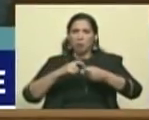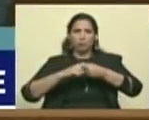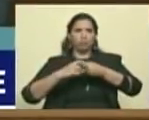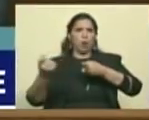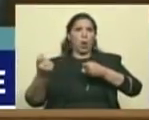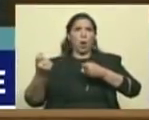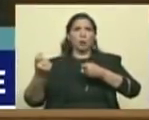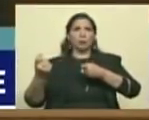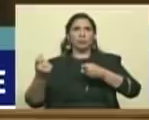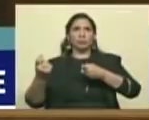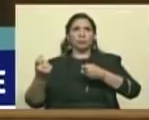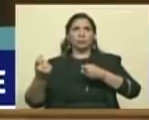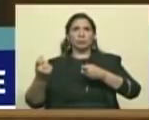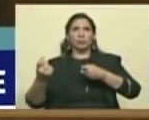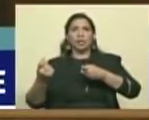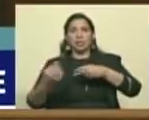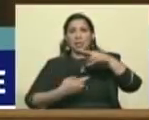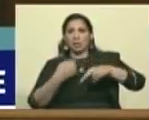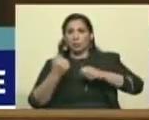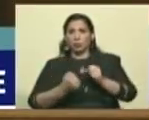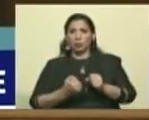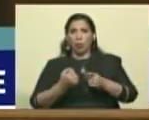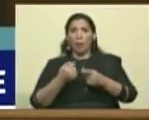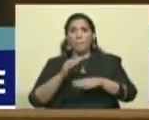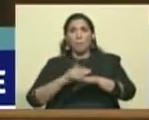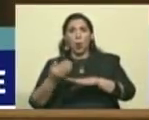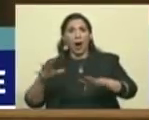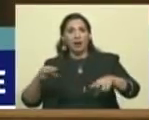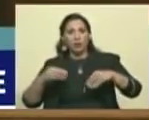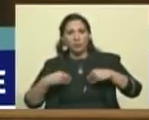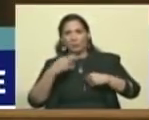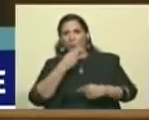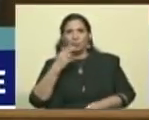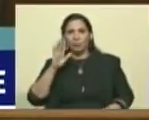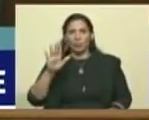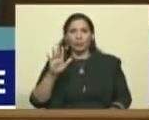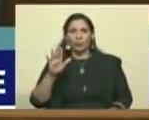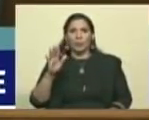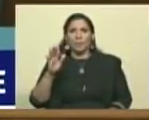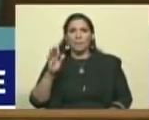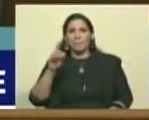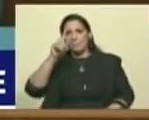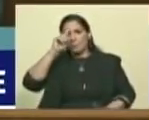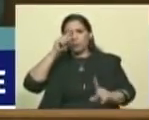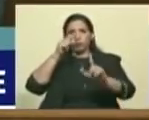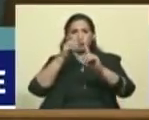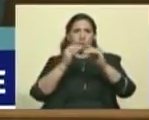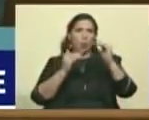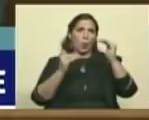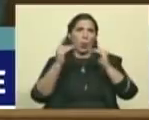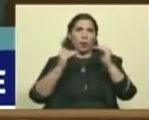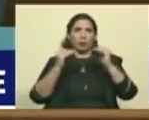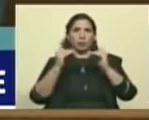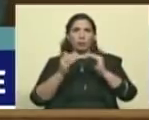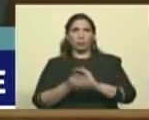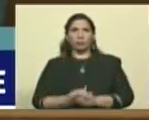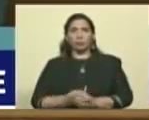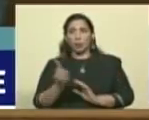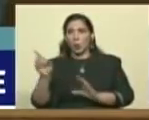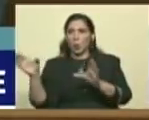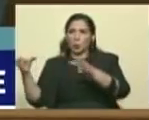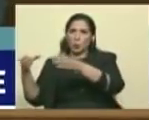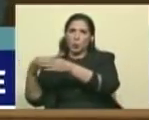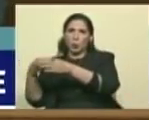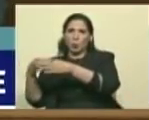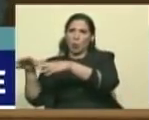asumieron compromisos más allá de lo ético con estos sectores del imperialismo. Comenzaron a